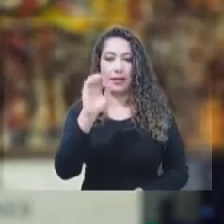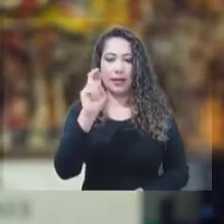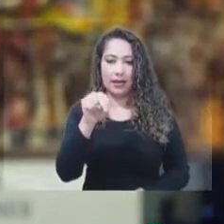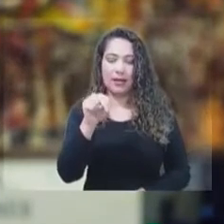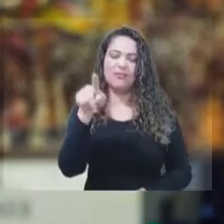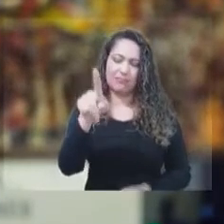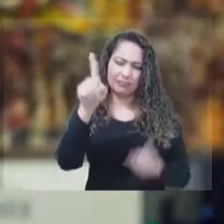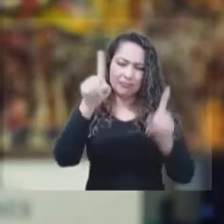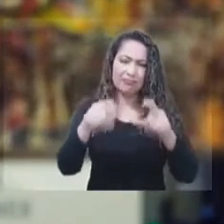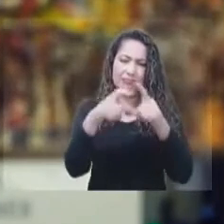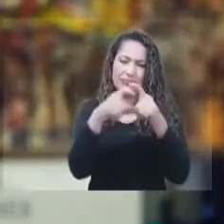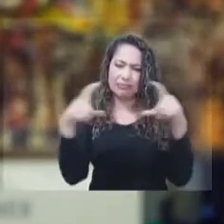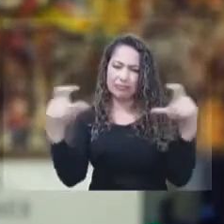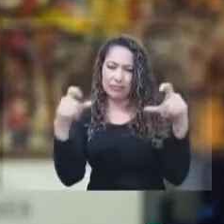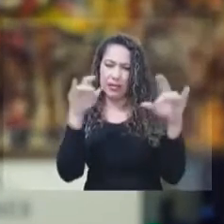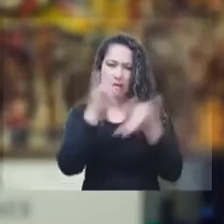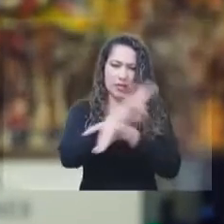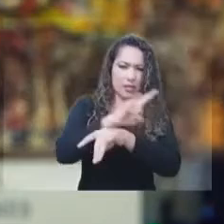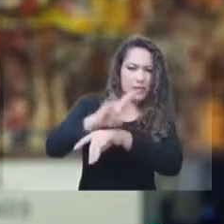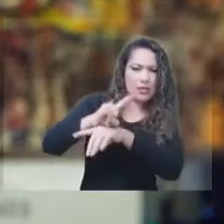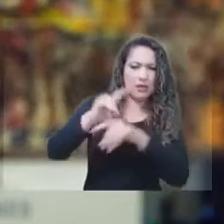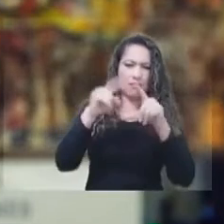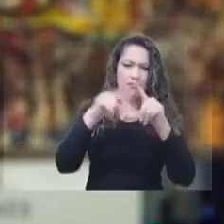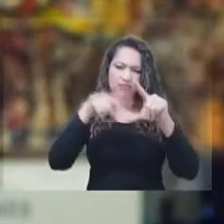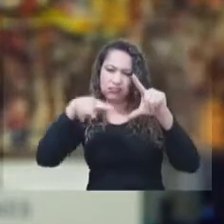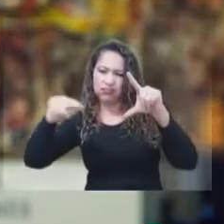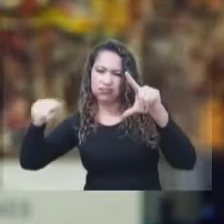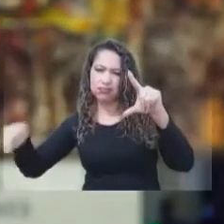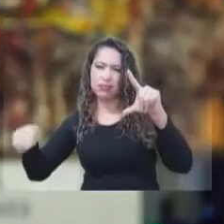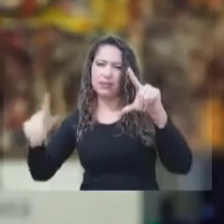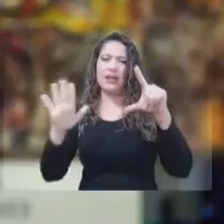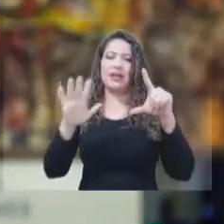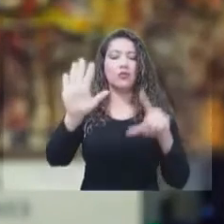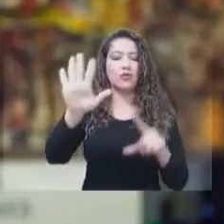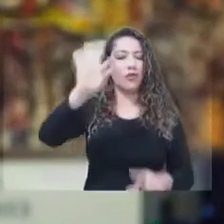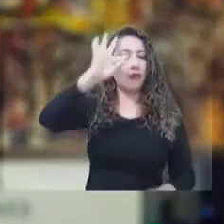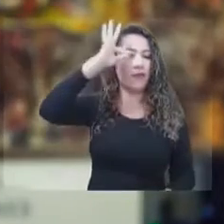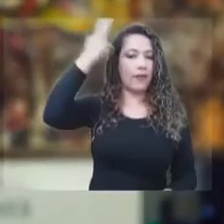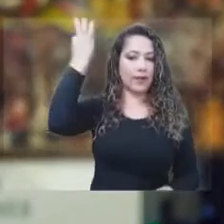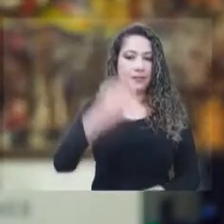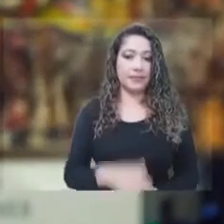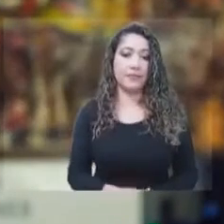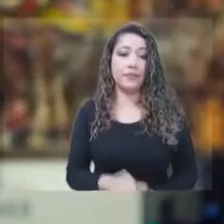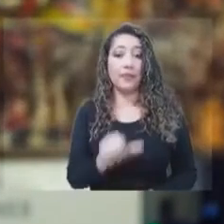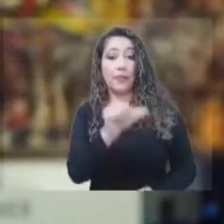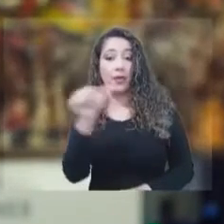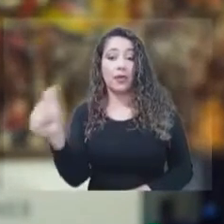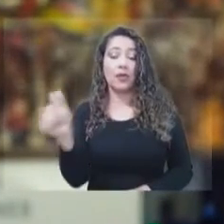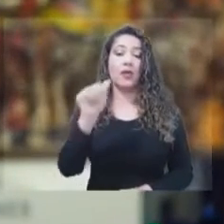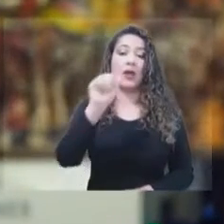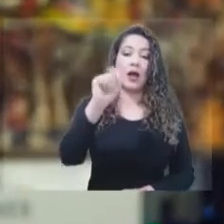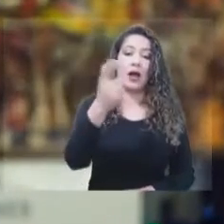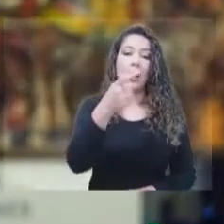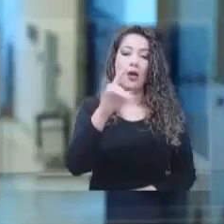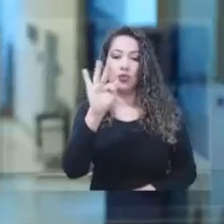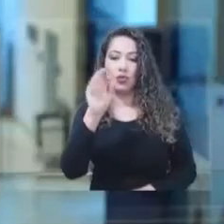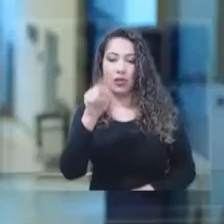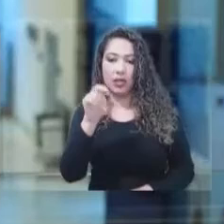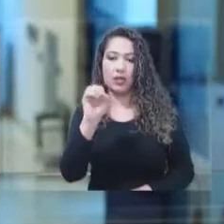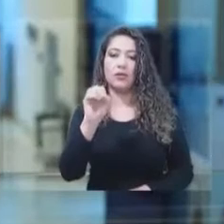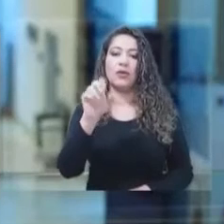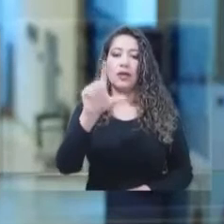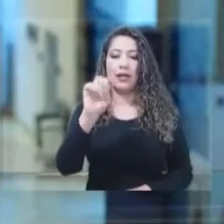de Frecuencias ANFR de Francia. Agostino Linares, SOISA, gerente del Espectro de Anatel en Brasil.